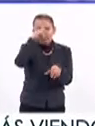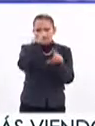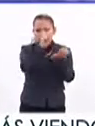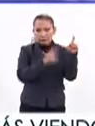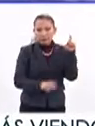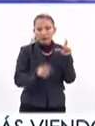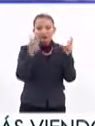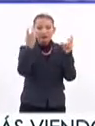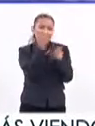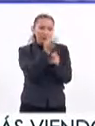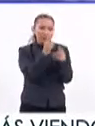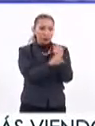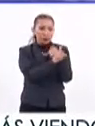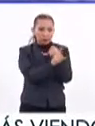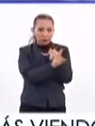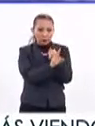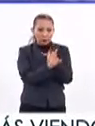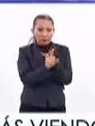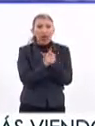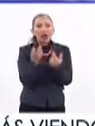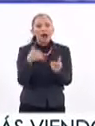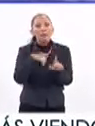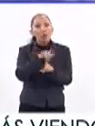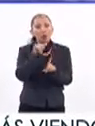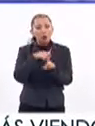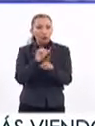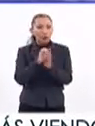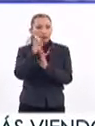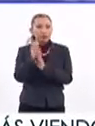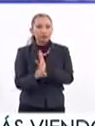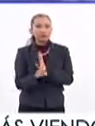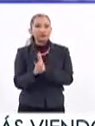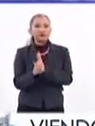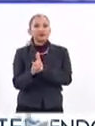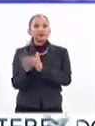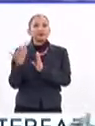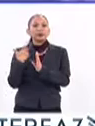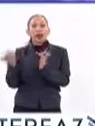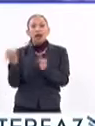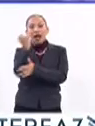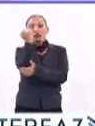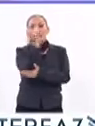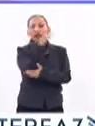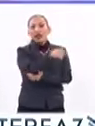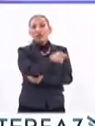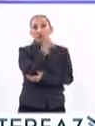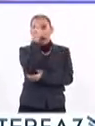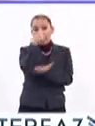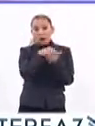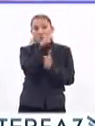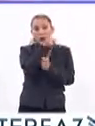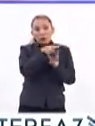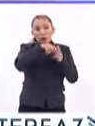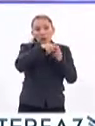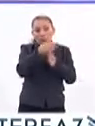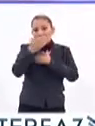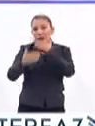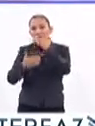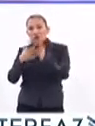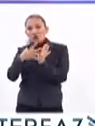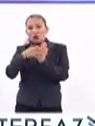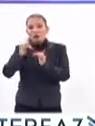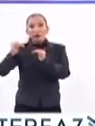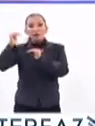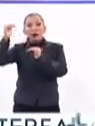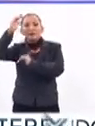este tipo de circunstancias del bullying, por ejemplo, en el nivel preescolar, porque creo que desde ahí inicia y muchas veces se